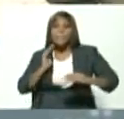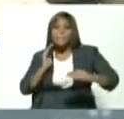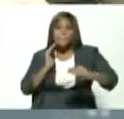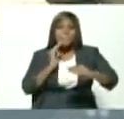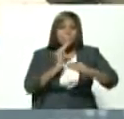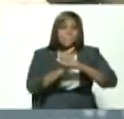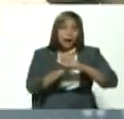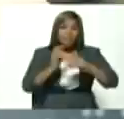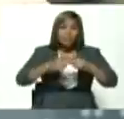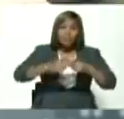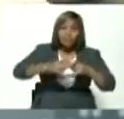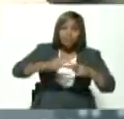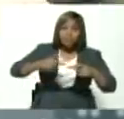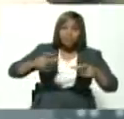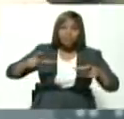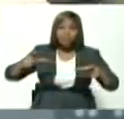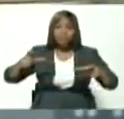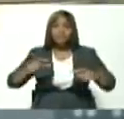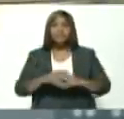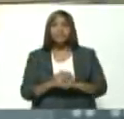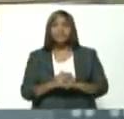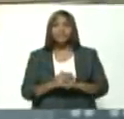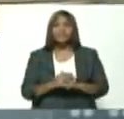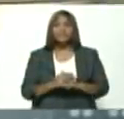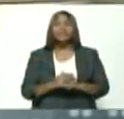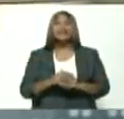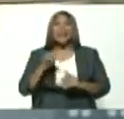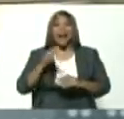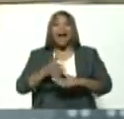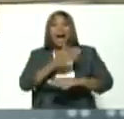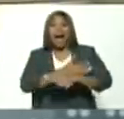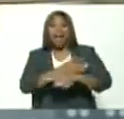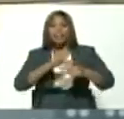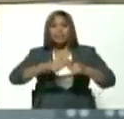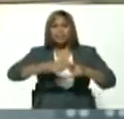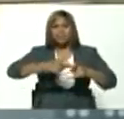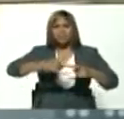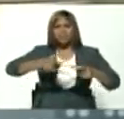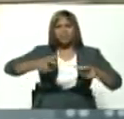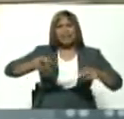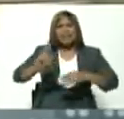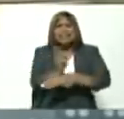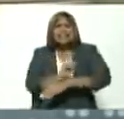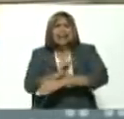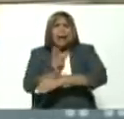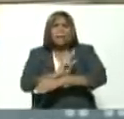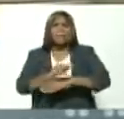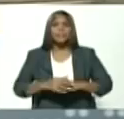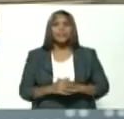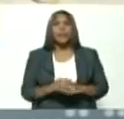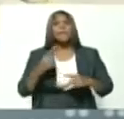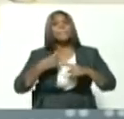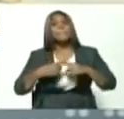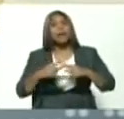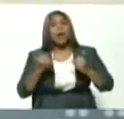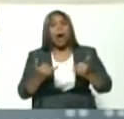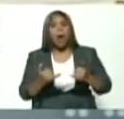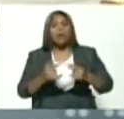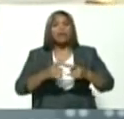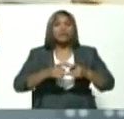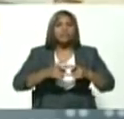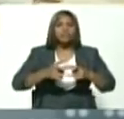de la segunda ola que se disparaba y se proyectaba de una manera verdaderamente muy